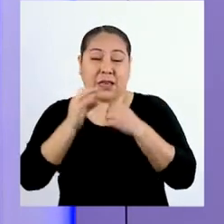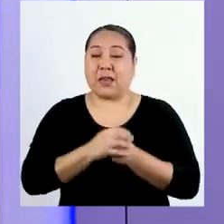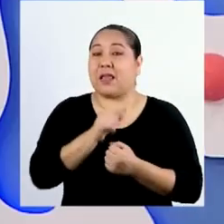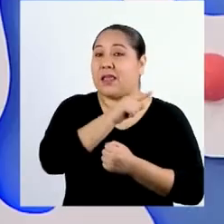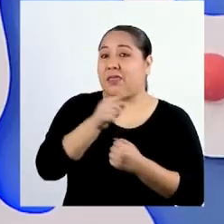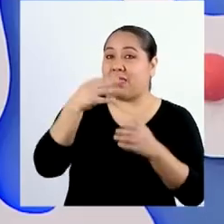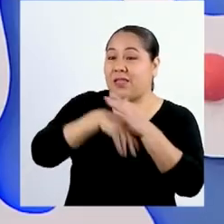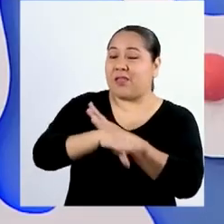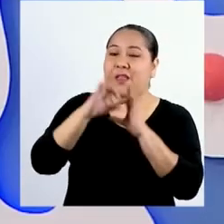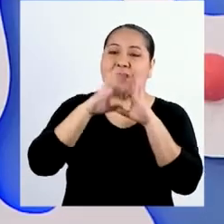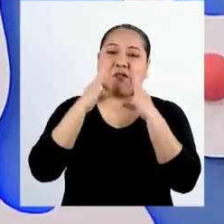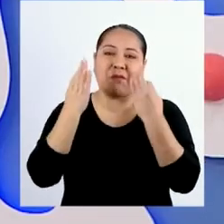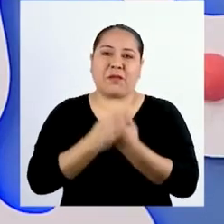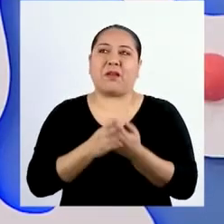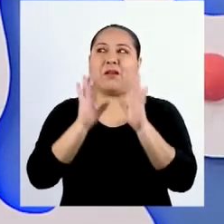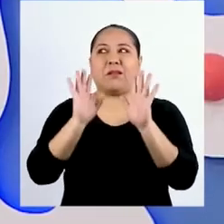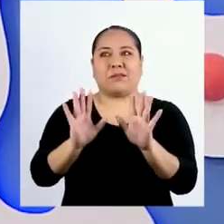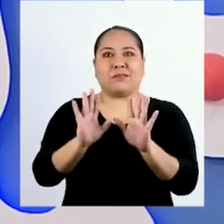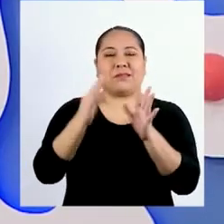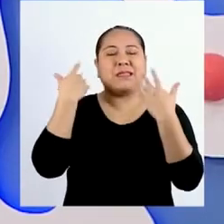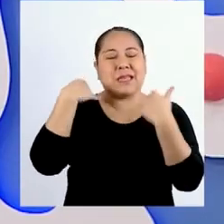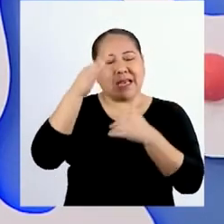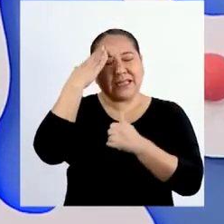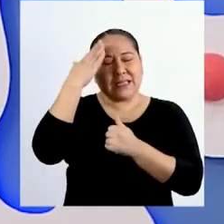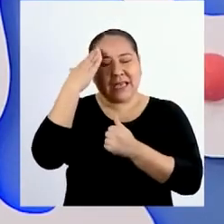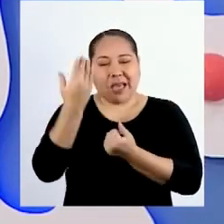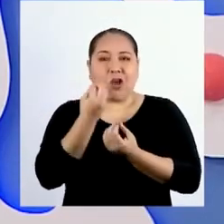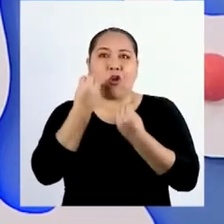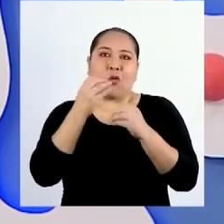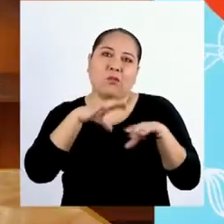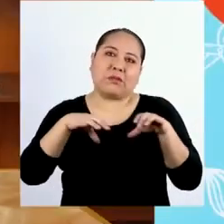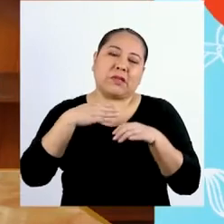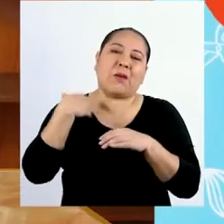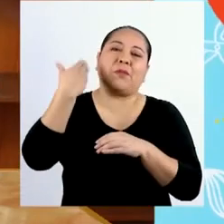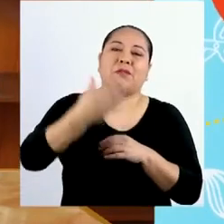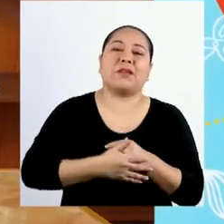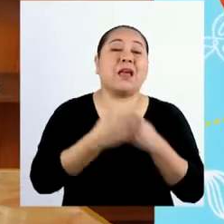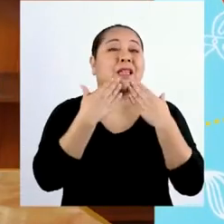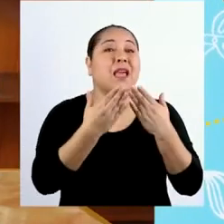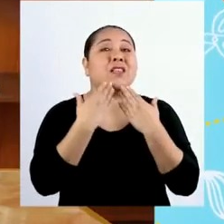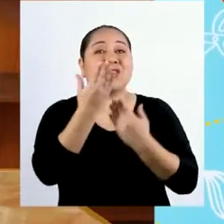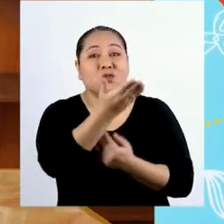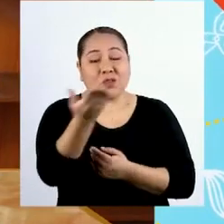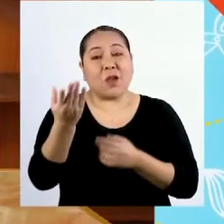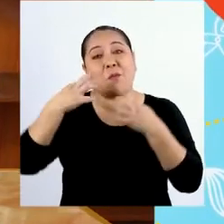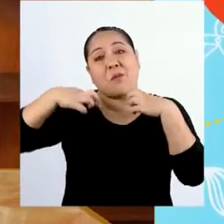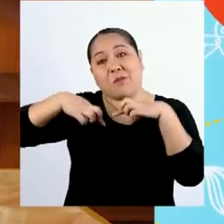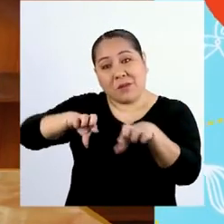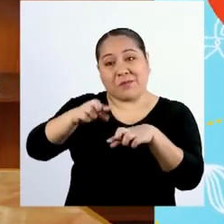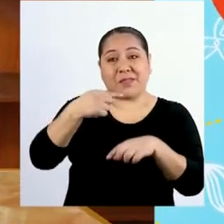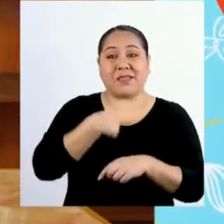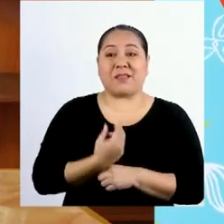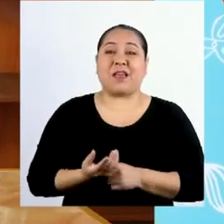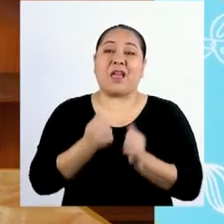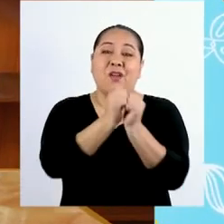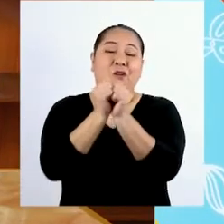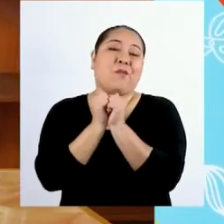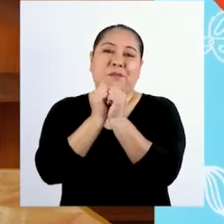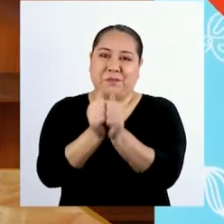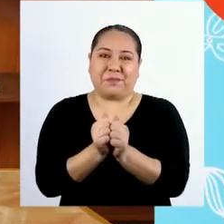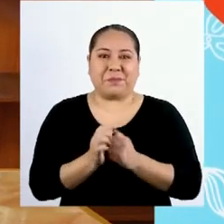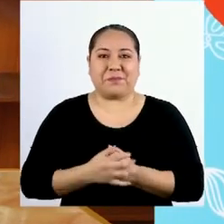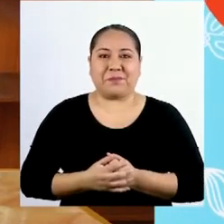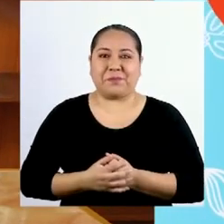Iván, al menos sé cómo hacer para la próxima. Gracias a ustedes por permitirme acompañarlos.